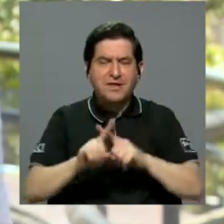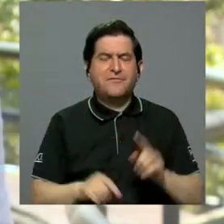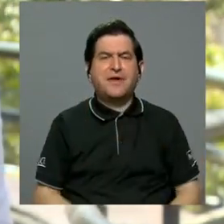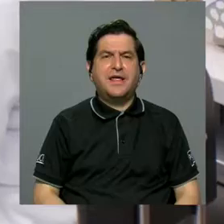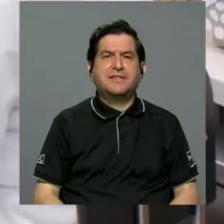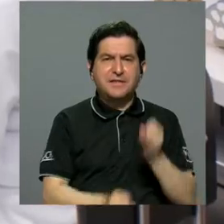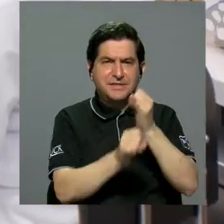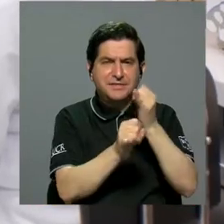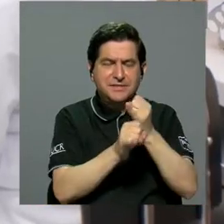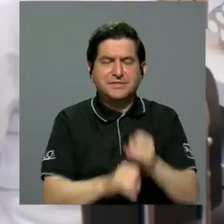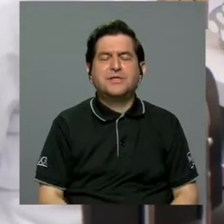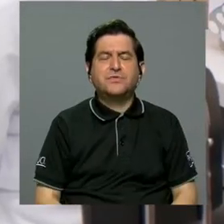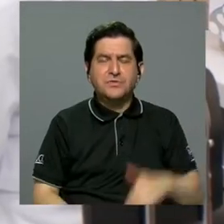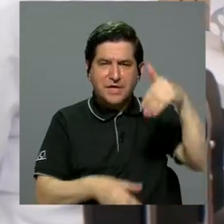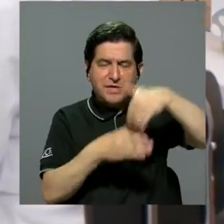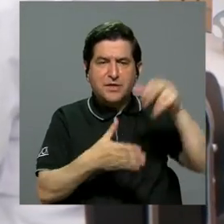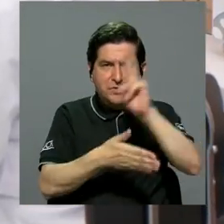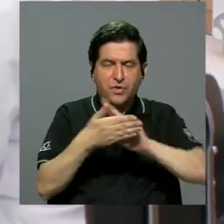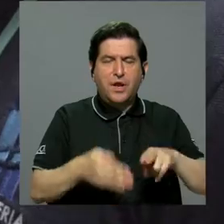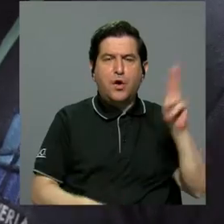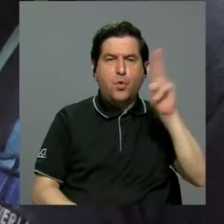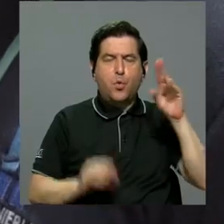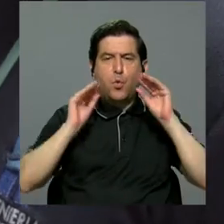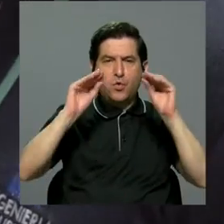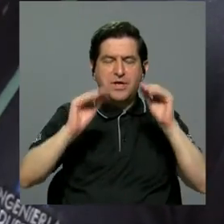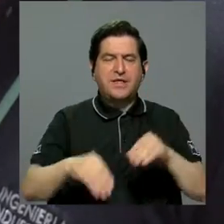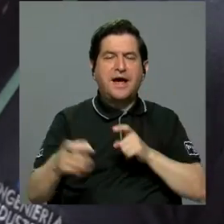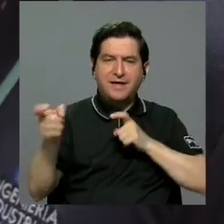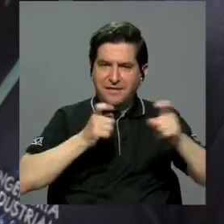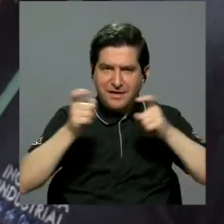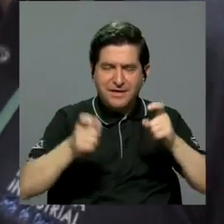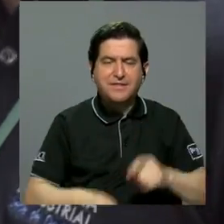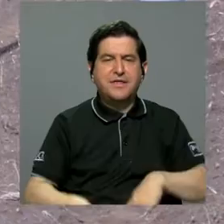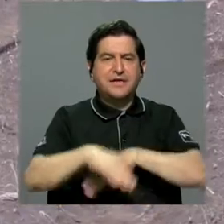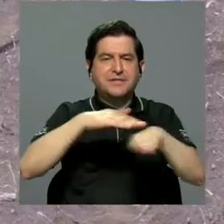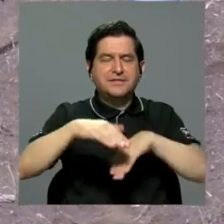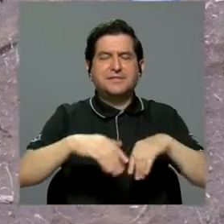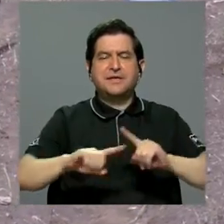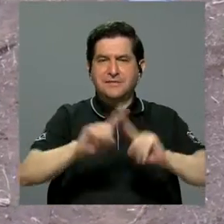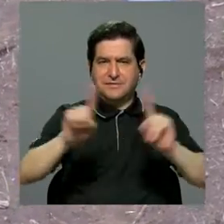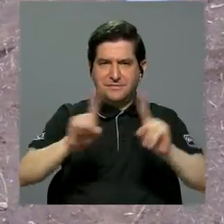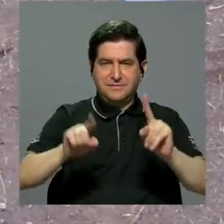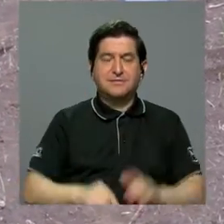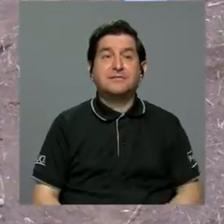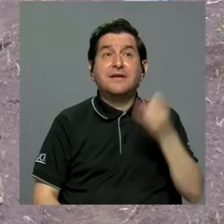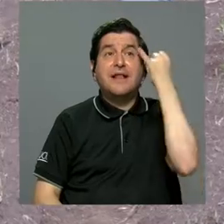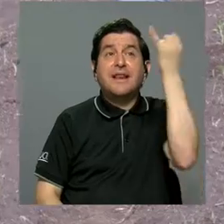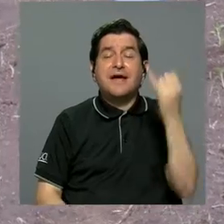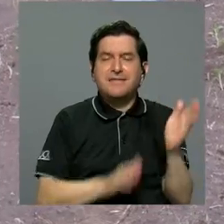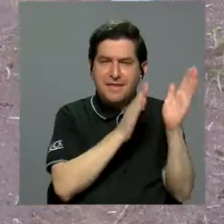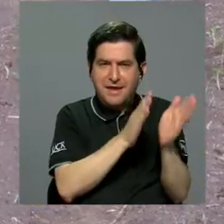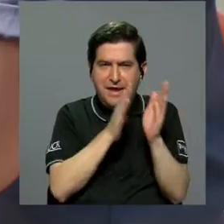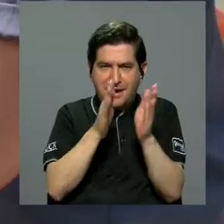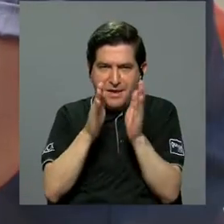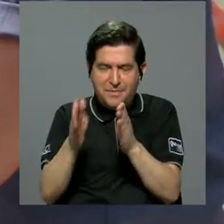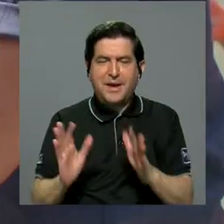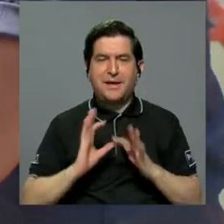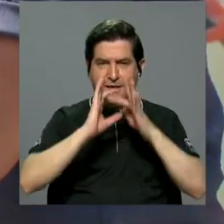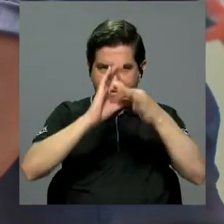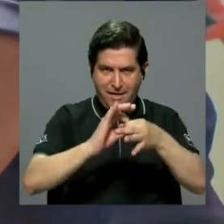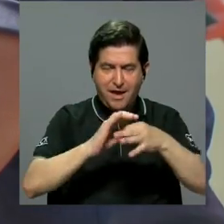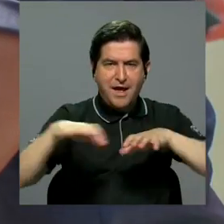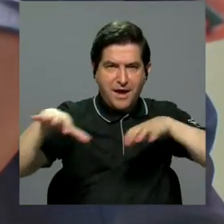instancias y universidades, unidades académicas, unidades administrativas, sedes y recintos. La idea es poder planificar de manera